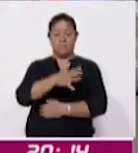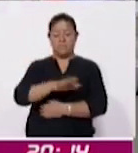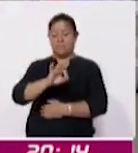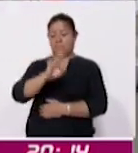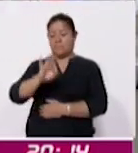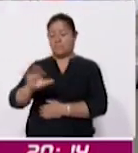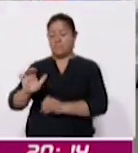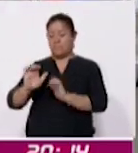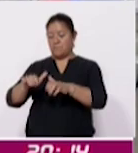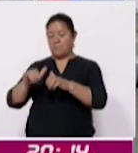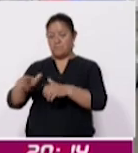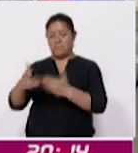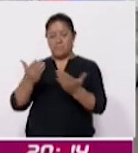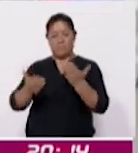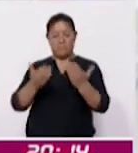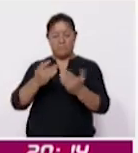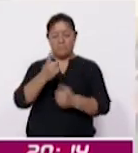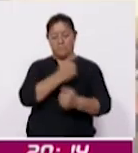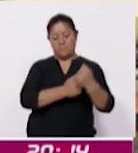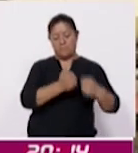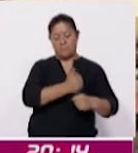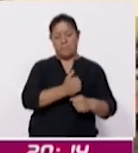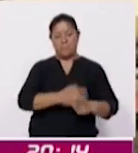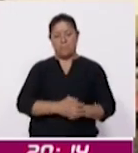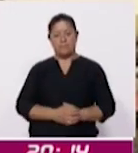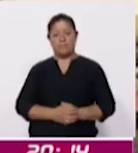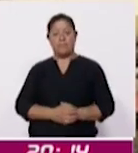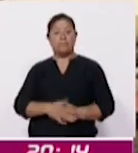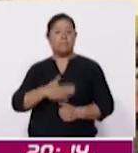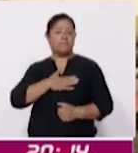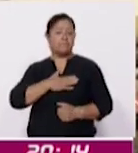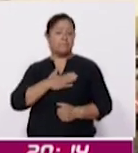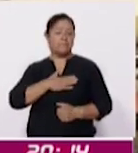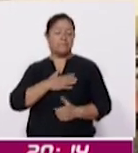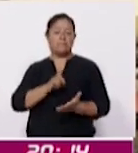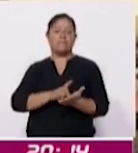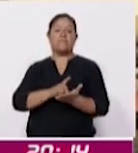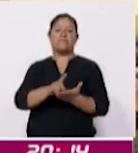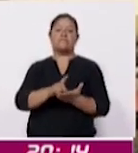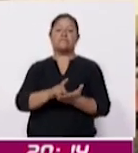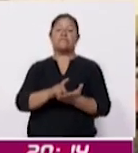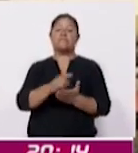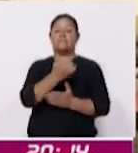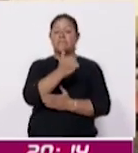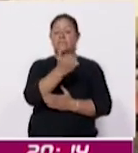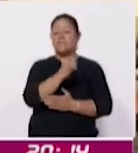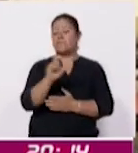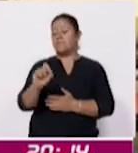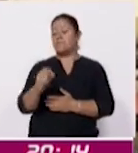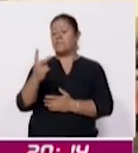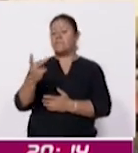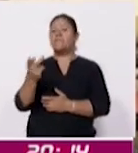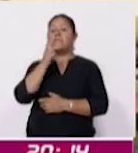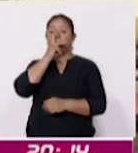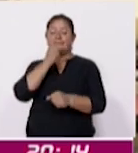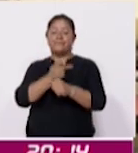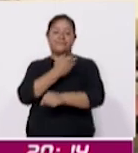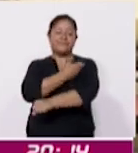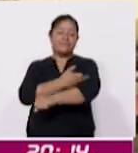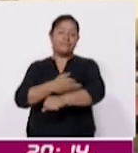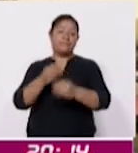inscripciones en comparación con el año anterior. En nuestro caso, decidimos 22 de agosto porque los padres de familia,